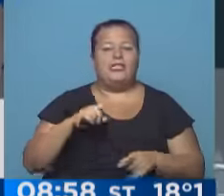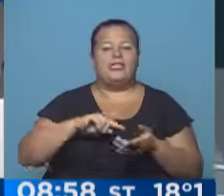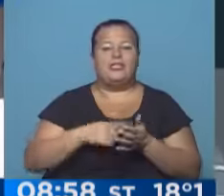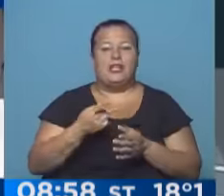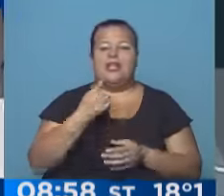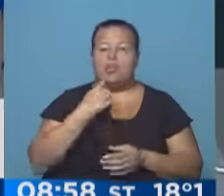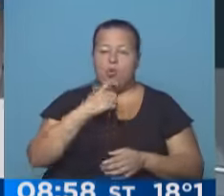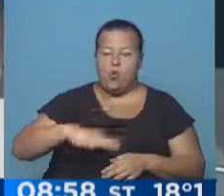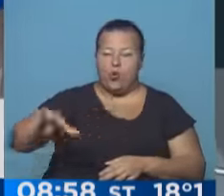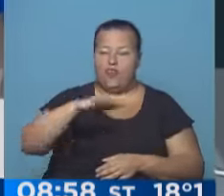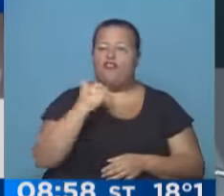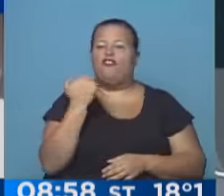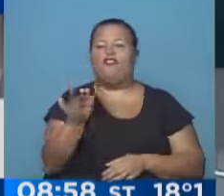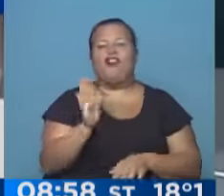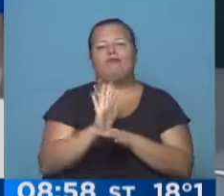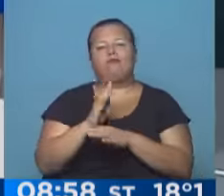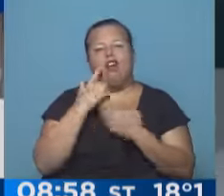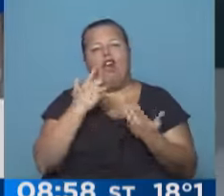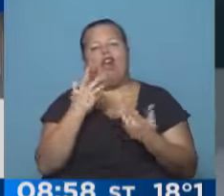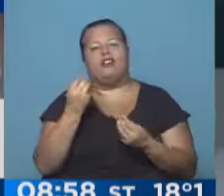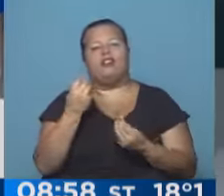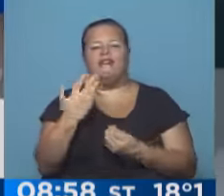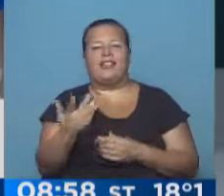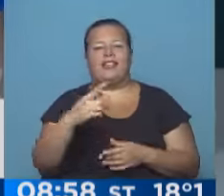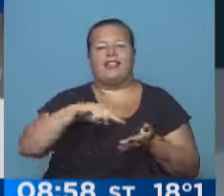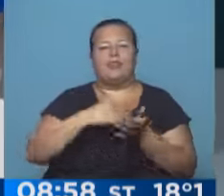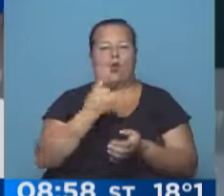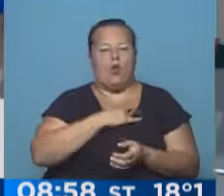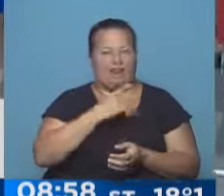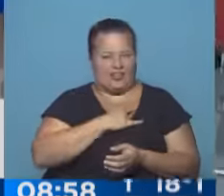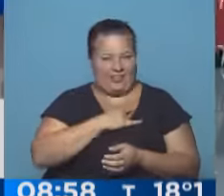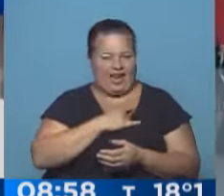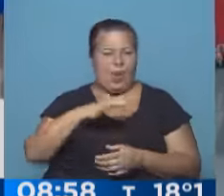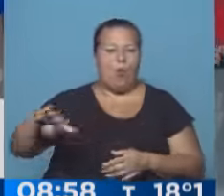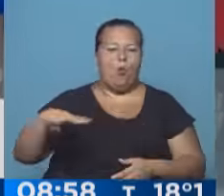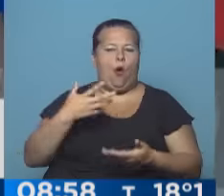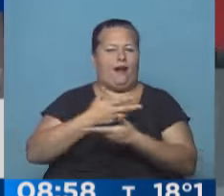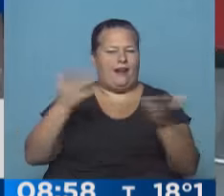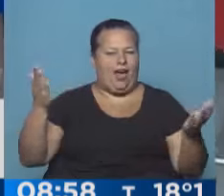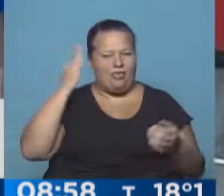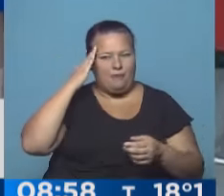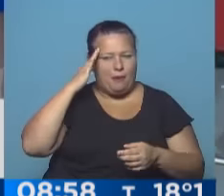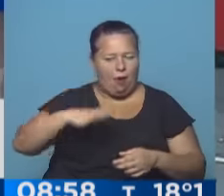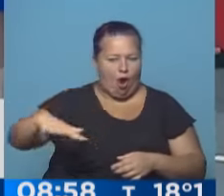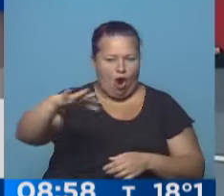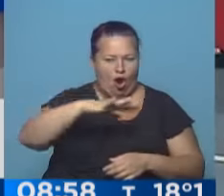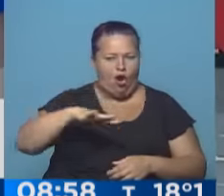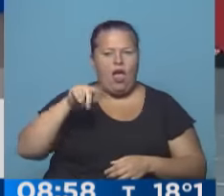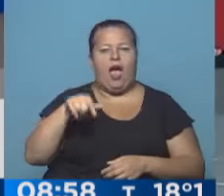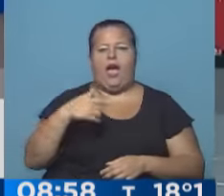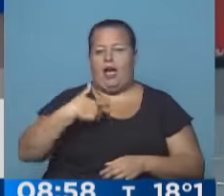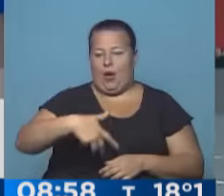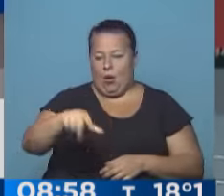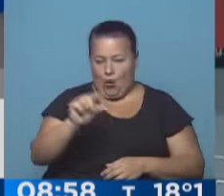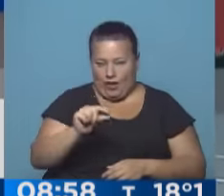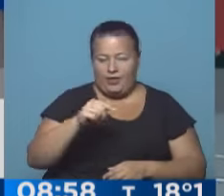ciudad de Núñez, frente a lo que sería, o que se conocería como la ciudad universitaria, en este gran espacio de la memoria, donde en minutos